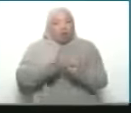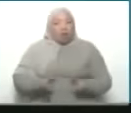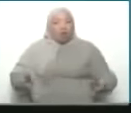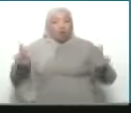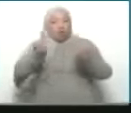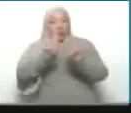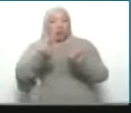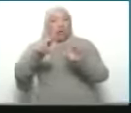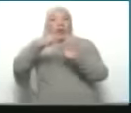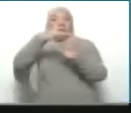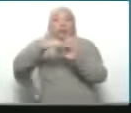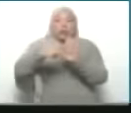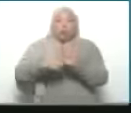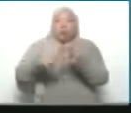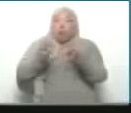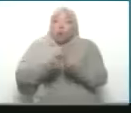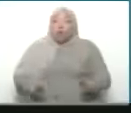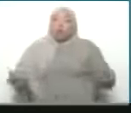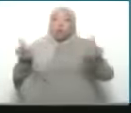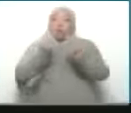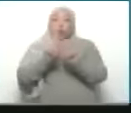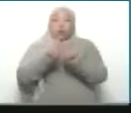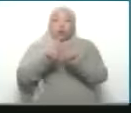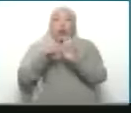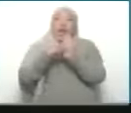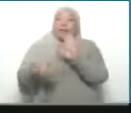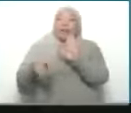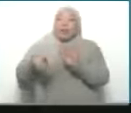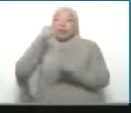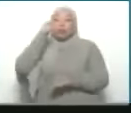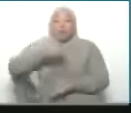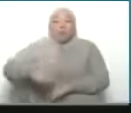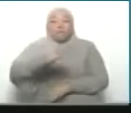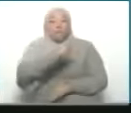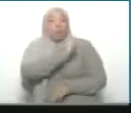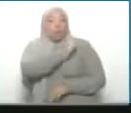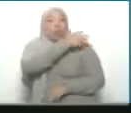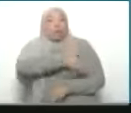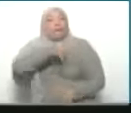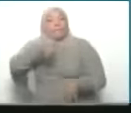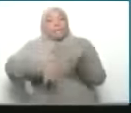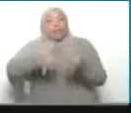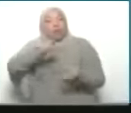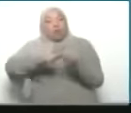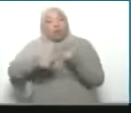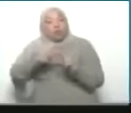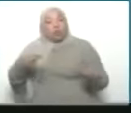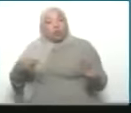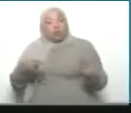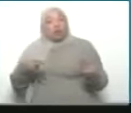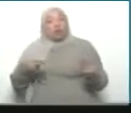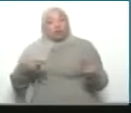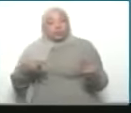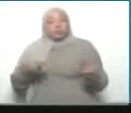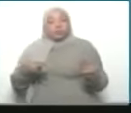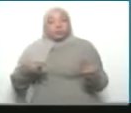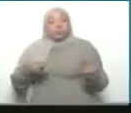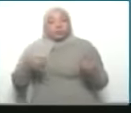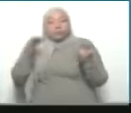a los dictámenes de Naciones Unidas a los derechos del pueblo palestino una paz justa efectivamente